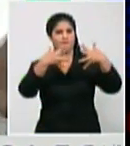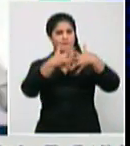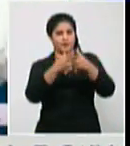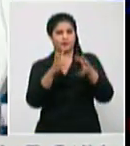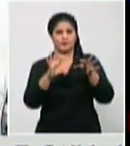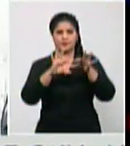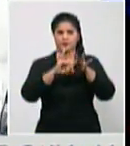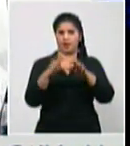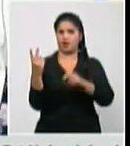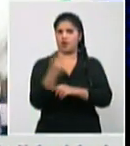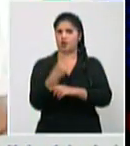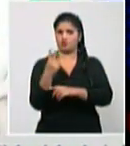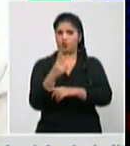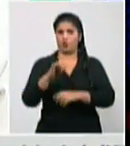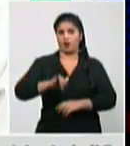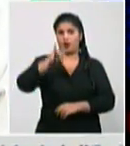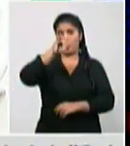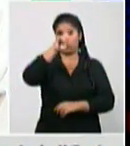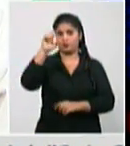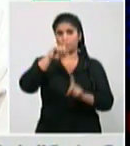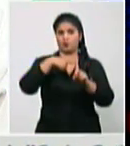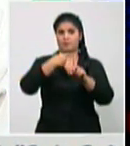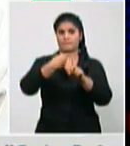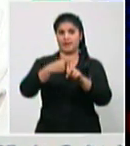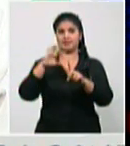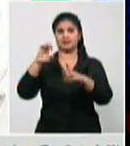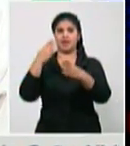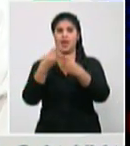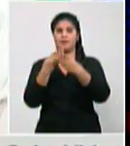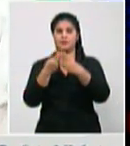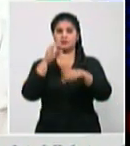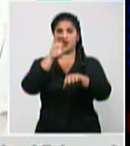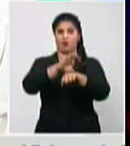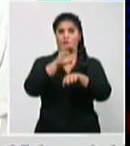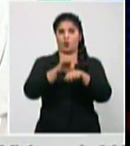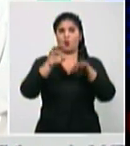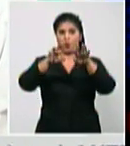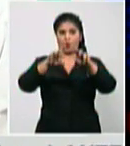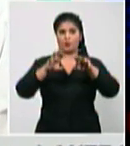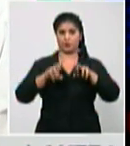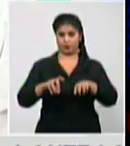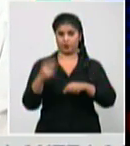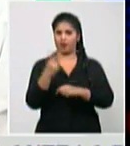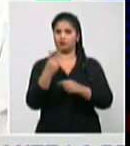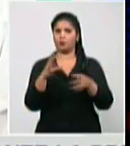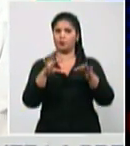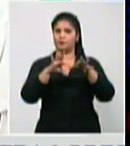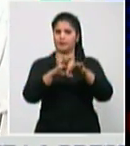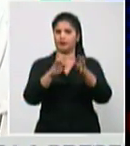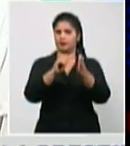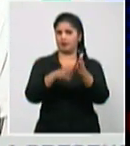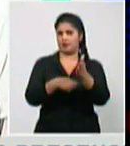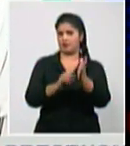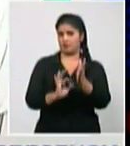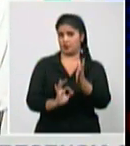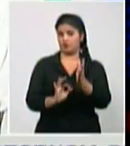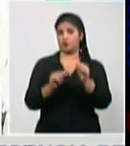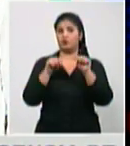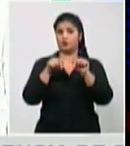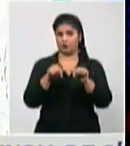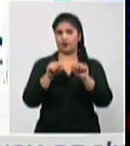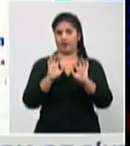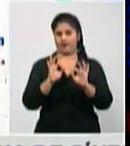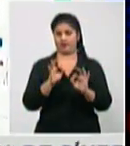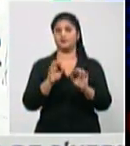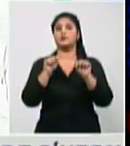esa misma base de datos de forma inmediata pues llegue a los laboratorios para